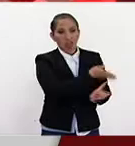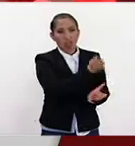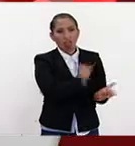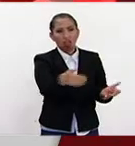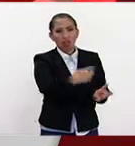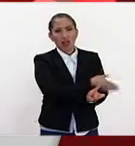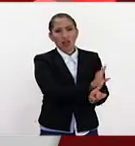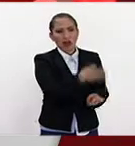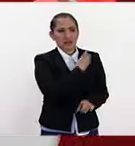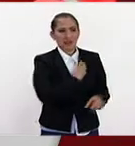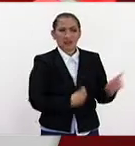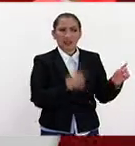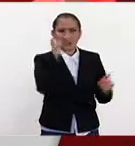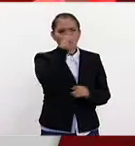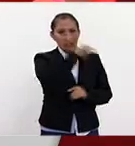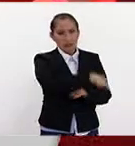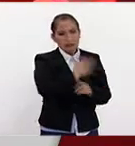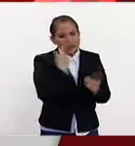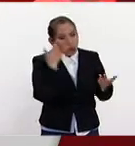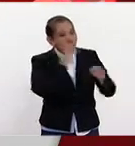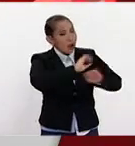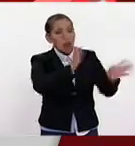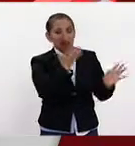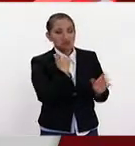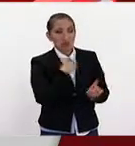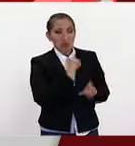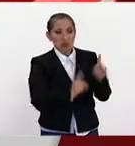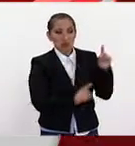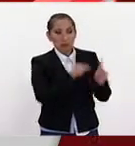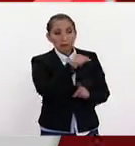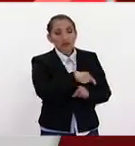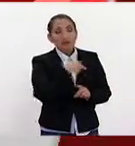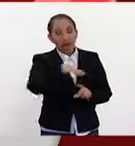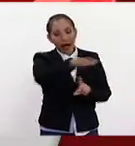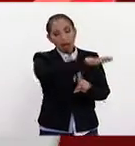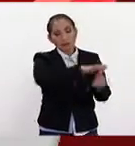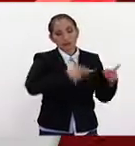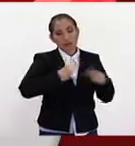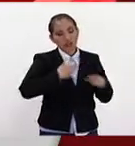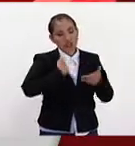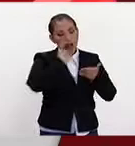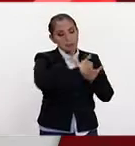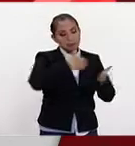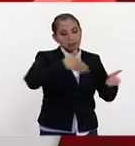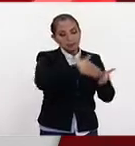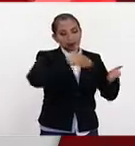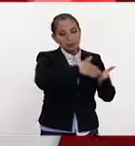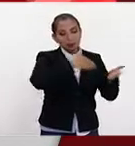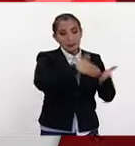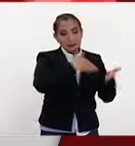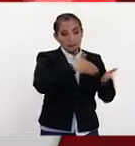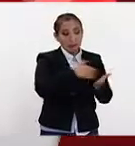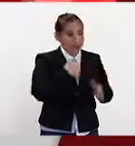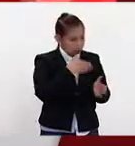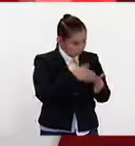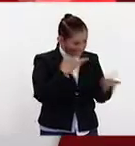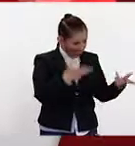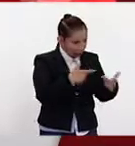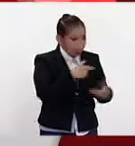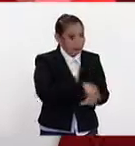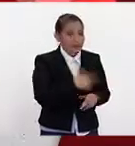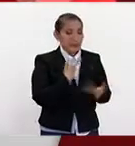pero creo que en ese tema sí tiene muchos actores alrededor que lo están presionando y que lo